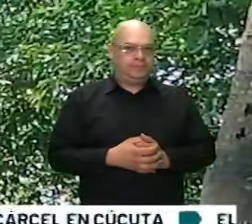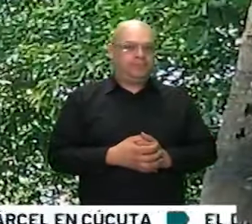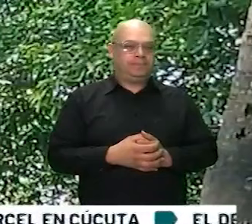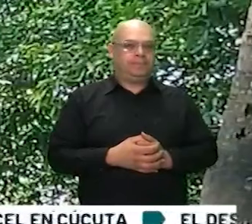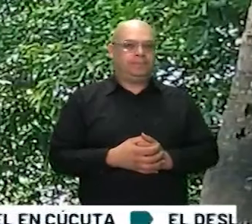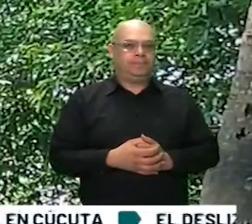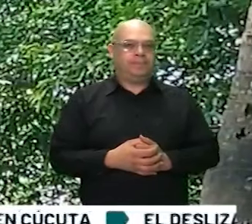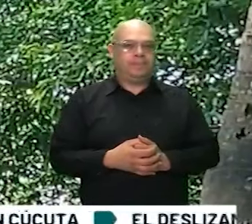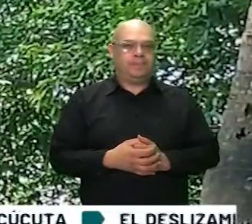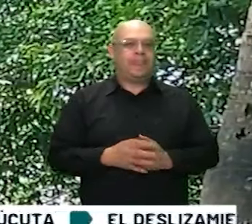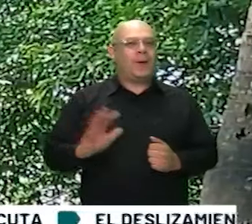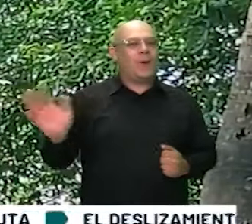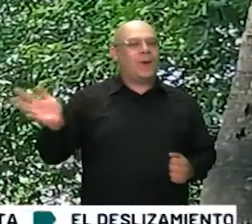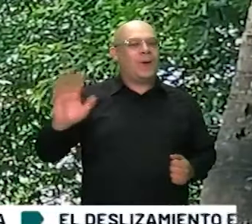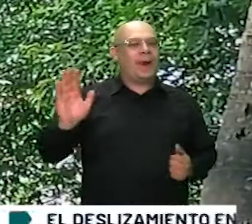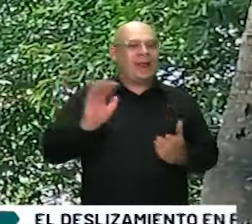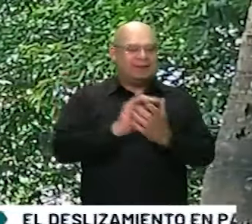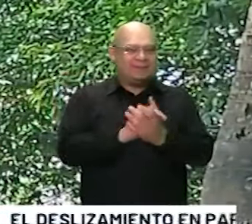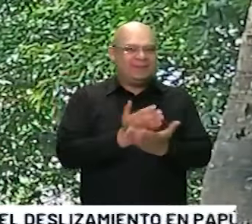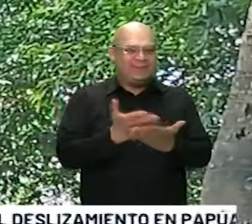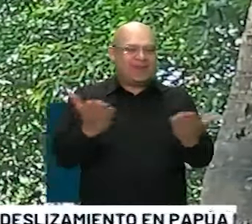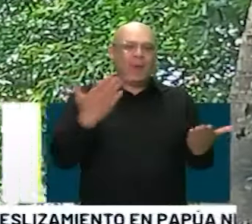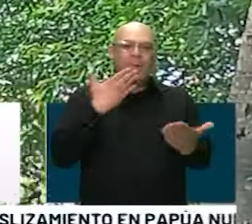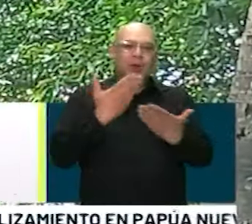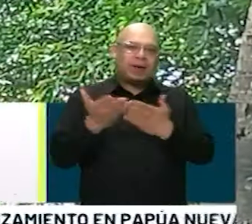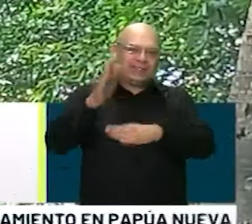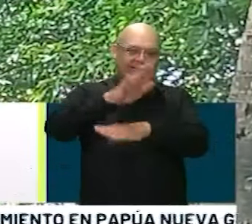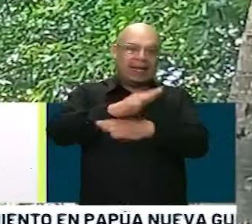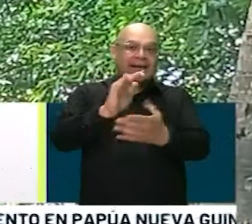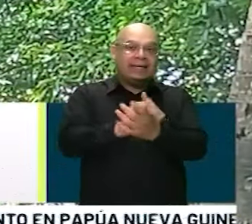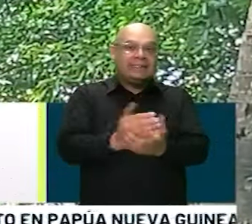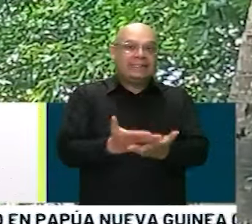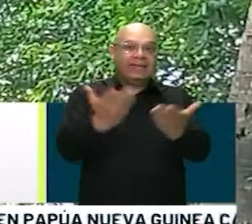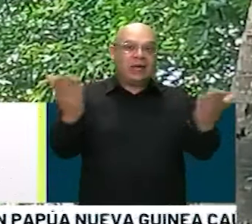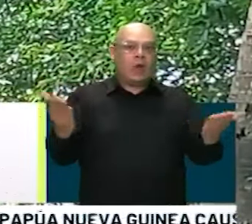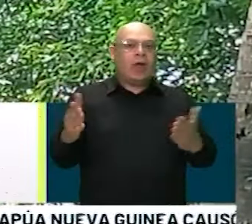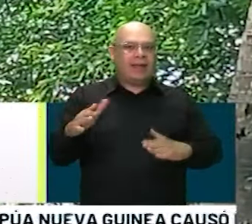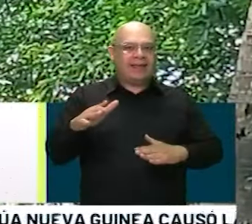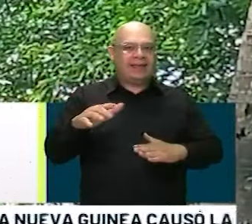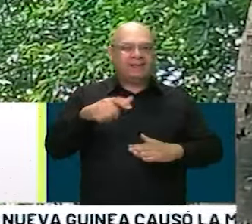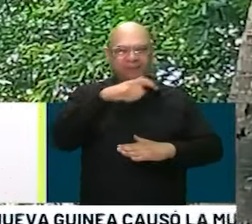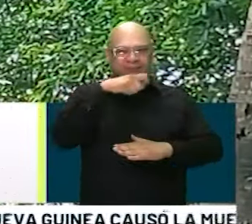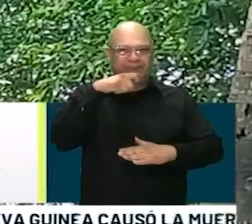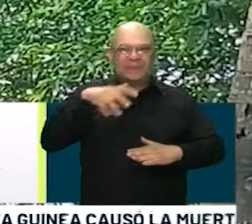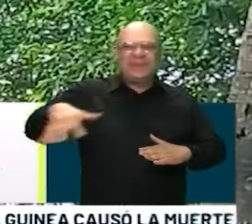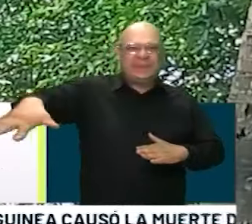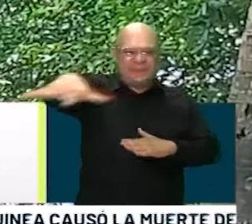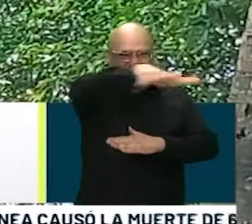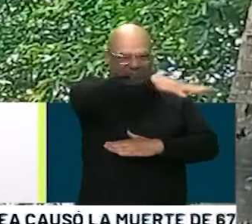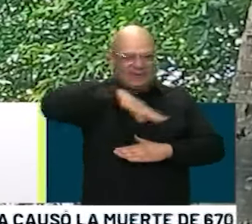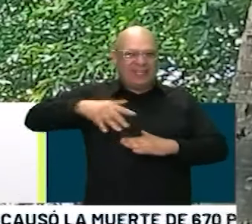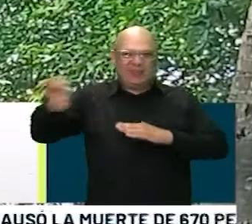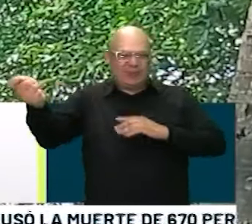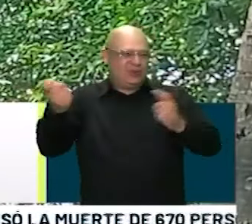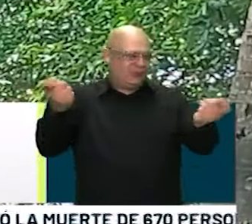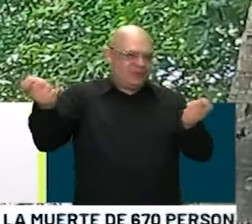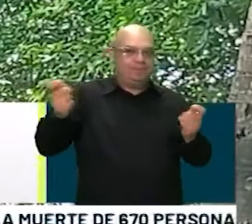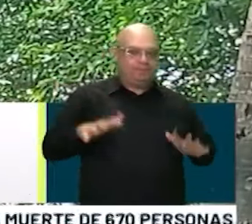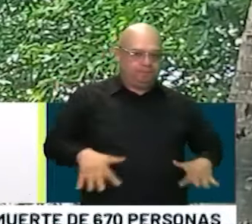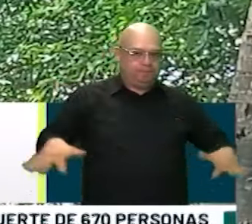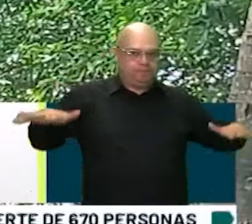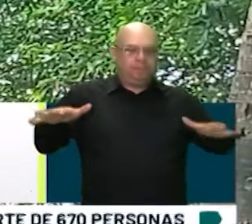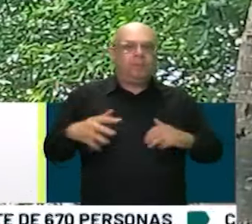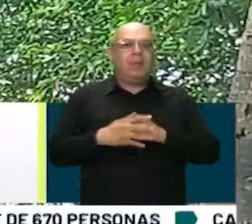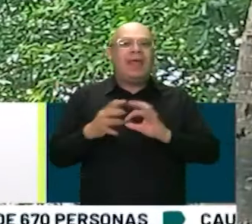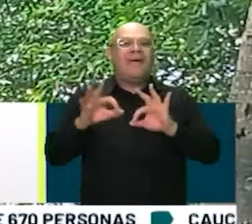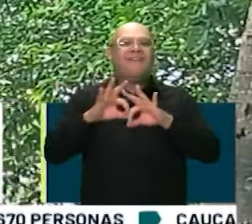Hola compañeros, ¿cómo están? Muy buenas tardes. Los saludo desde el Magdalena Medio comentándoles estas denuncias que hacen los familiares de